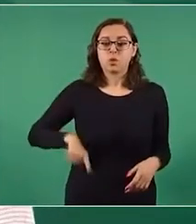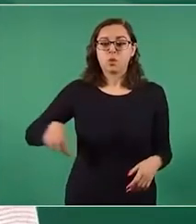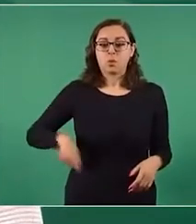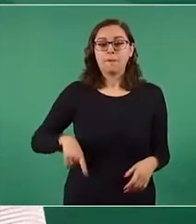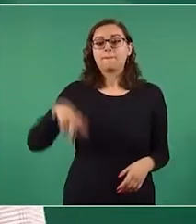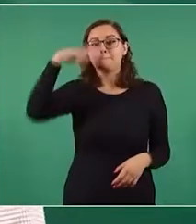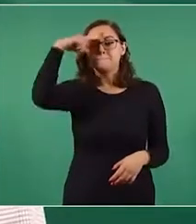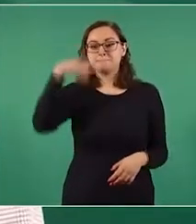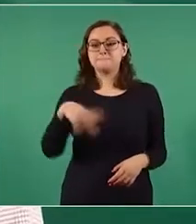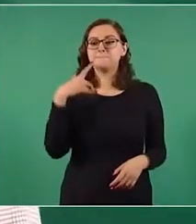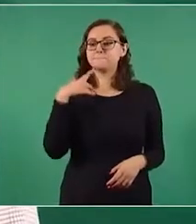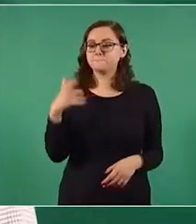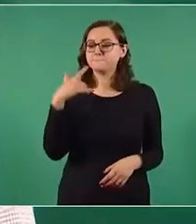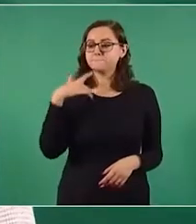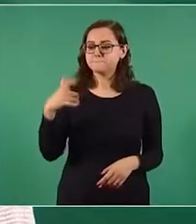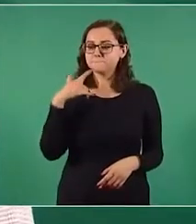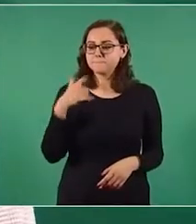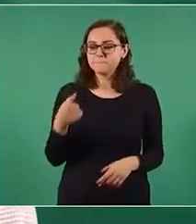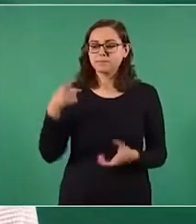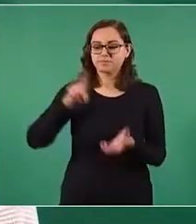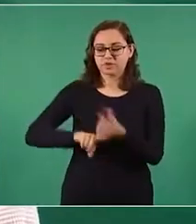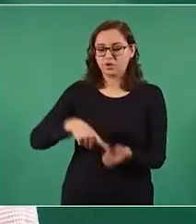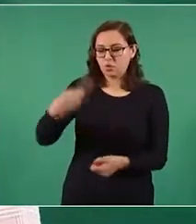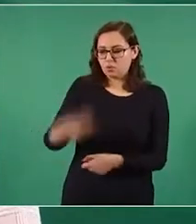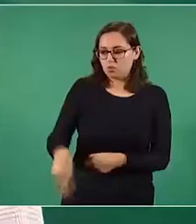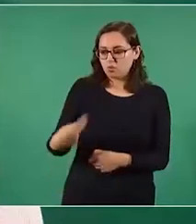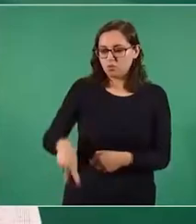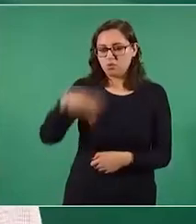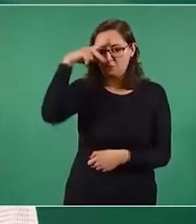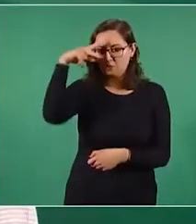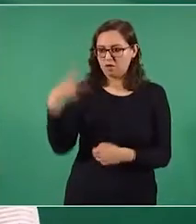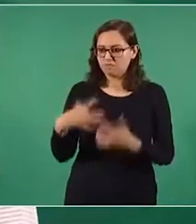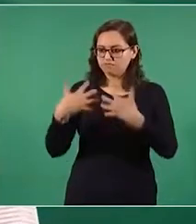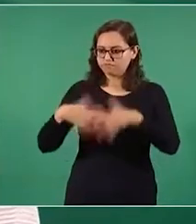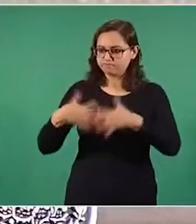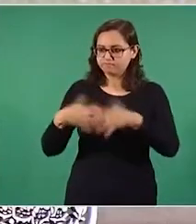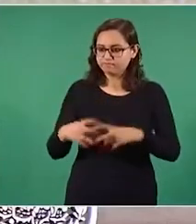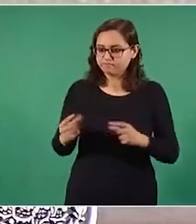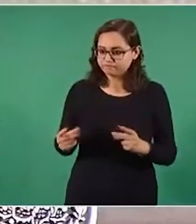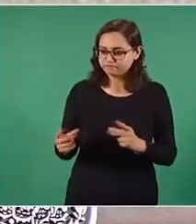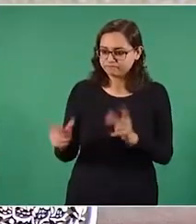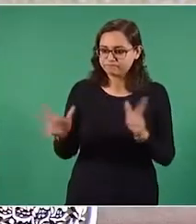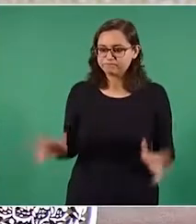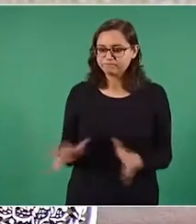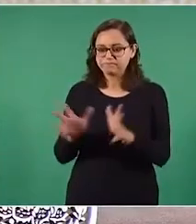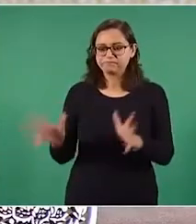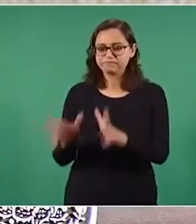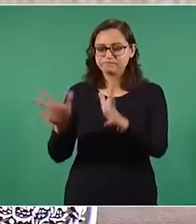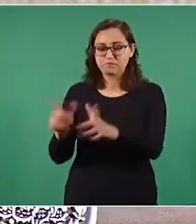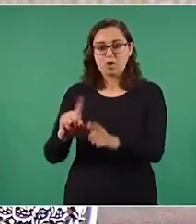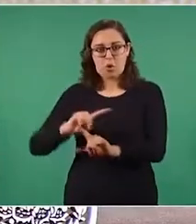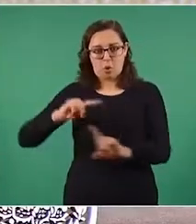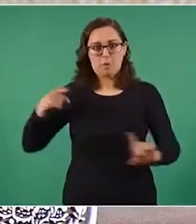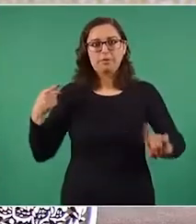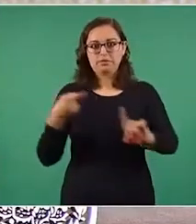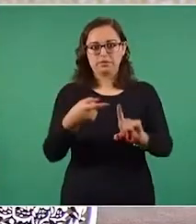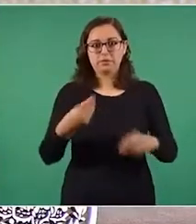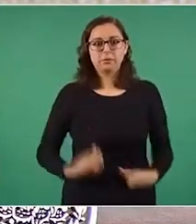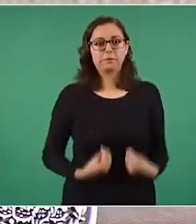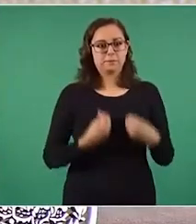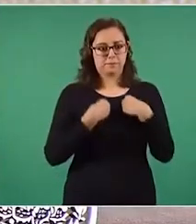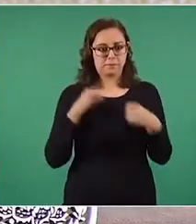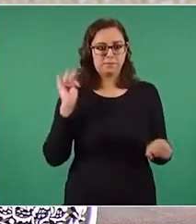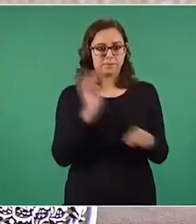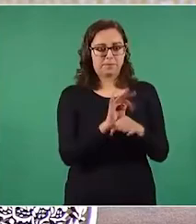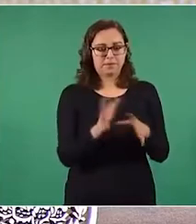México para el fortalecimiento de las industrias nacionales también tiene contempladas la de salvar vidas. Es por ello que los